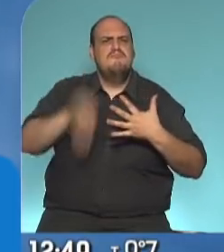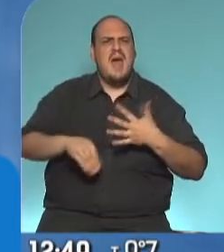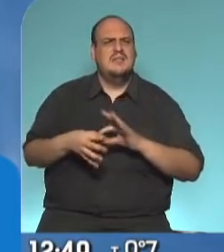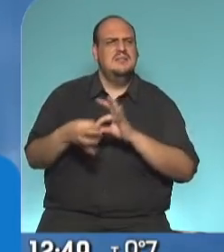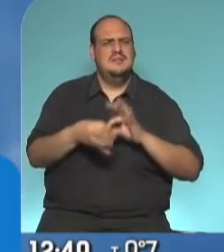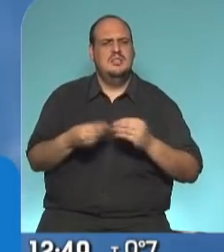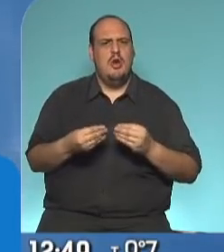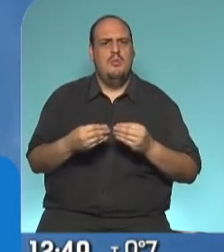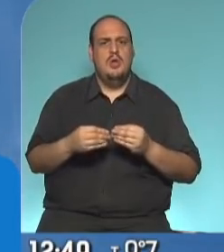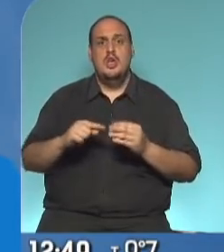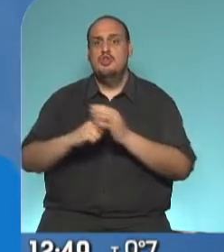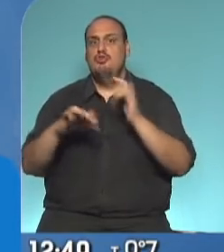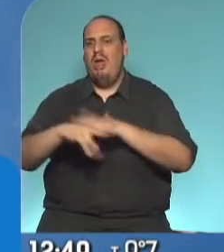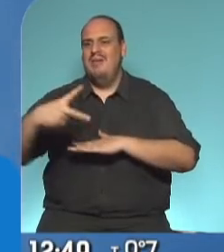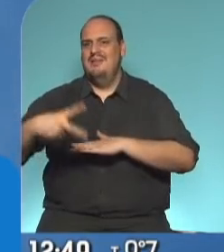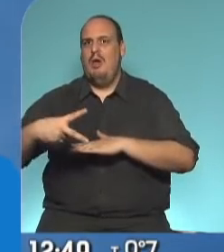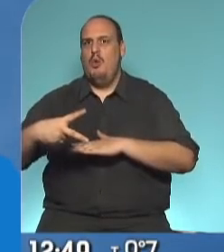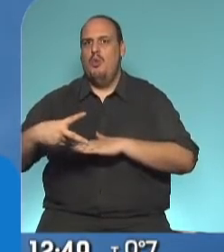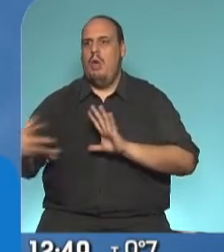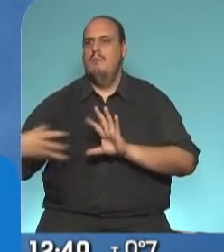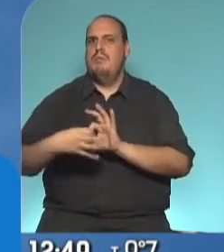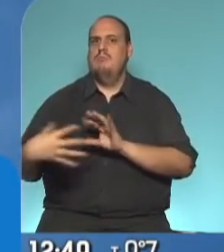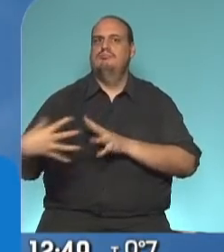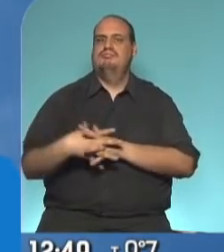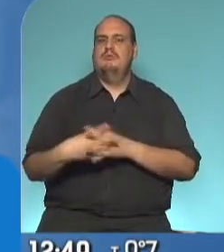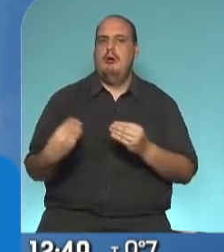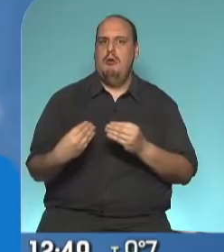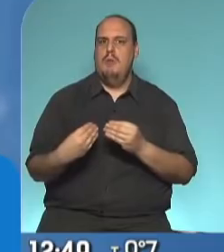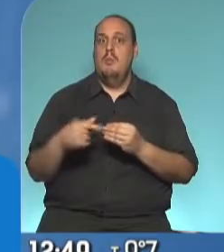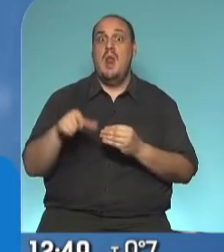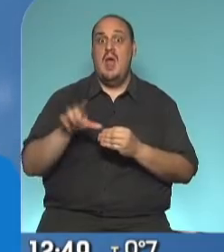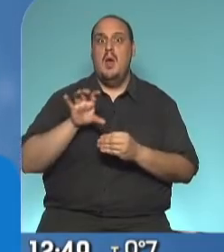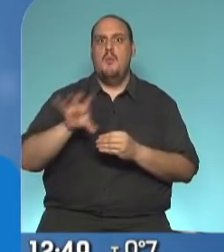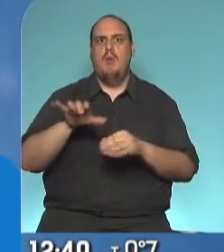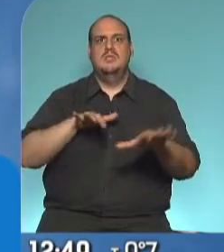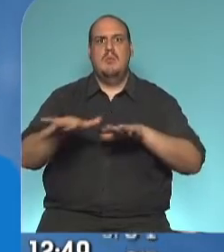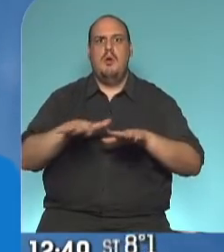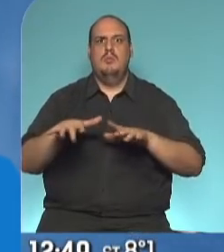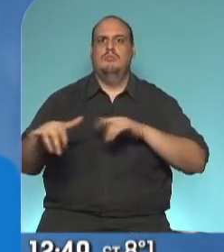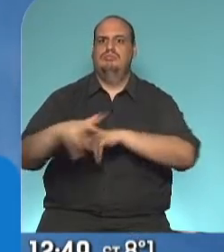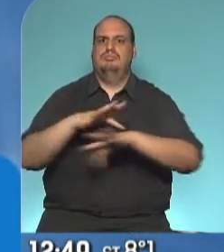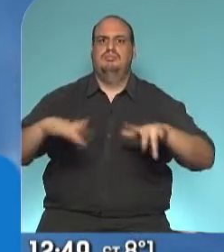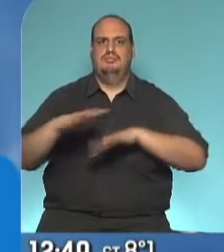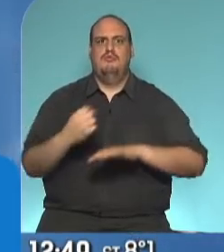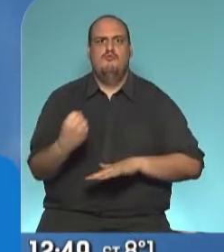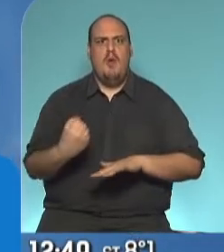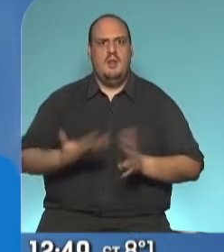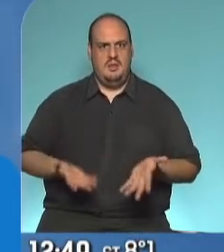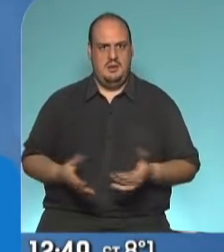segundas ciudades de cada provincia para hacer más fuerte el movimiento en todas las provincias.